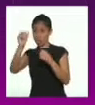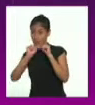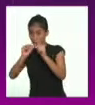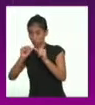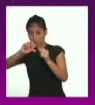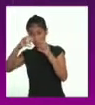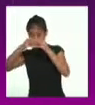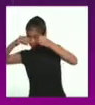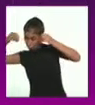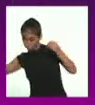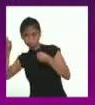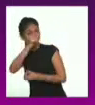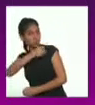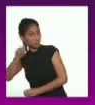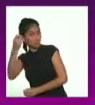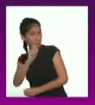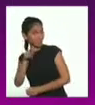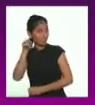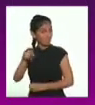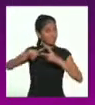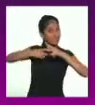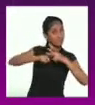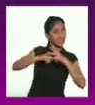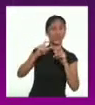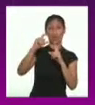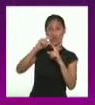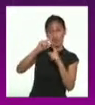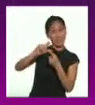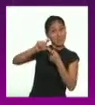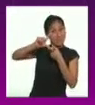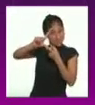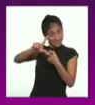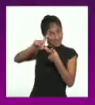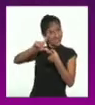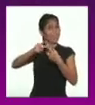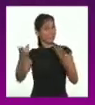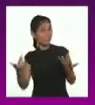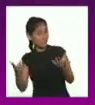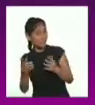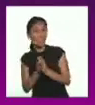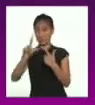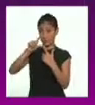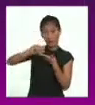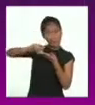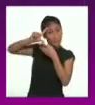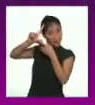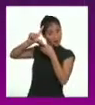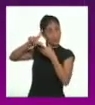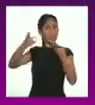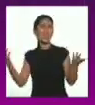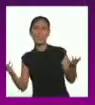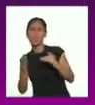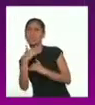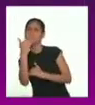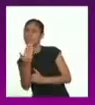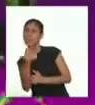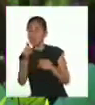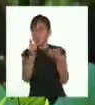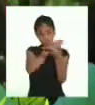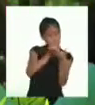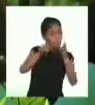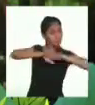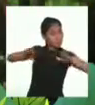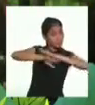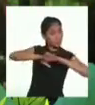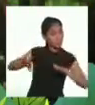se indice en el siguiente renglón, el cual empieza con letra inicial mayúscula. Y cuando